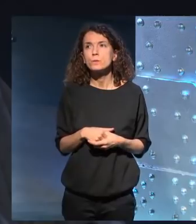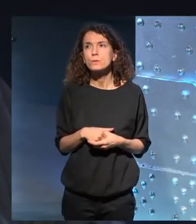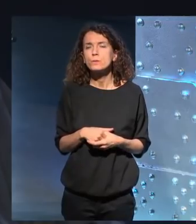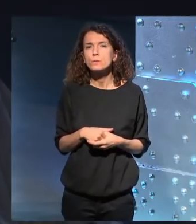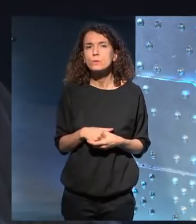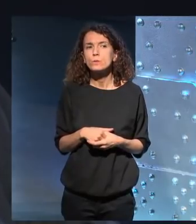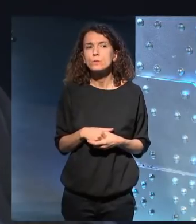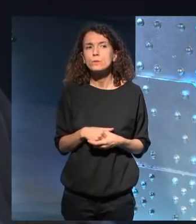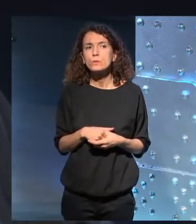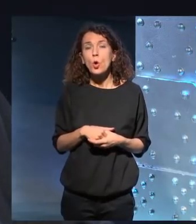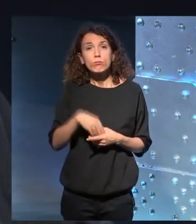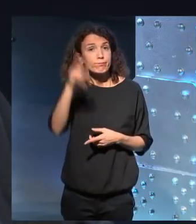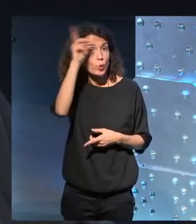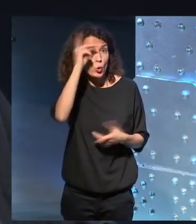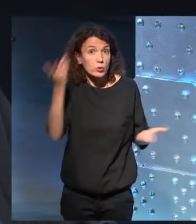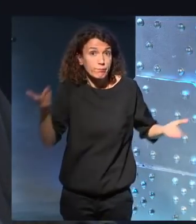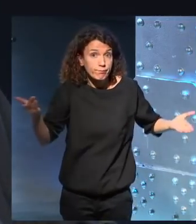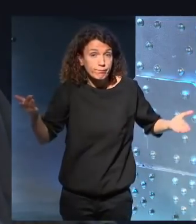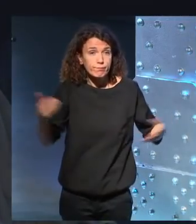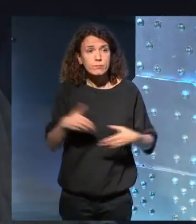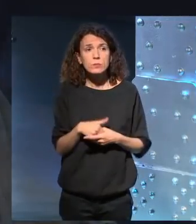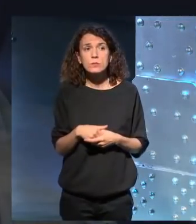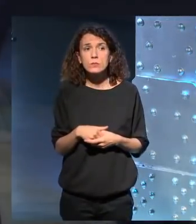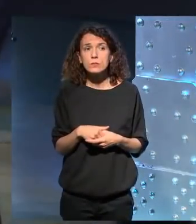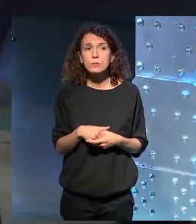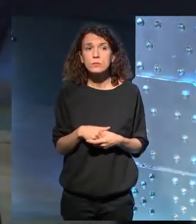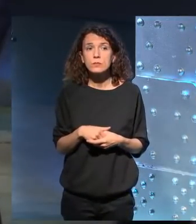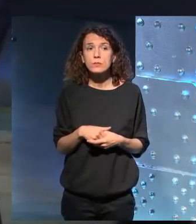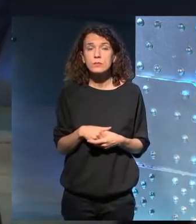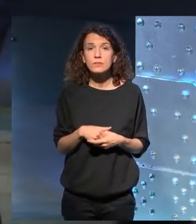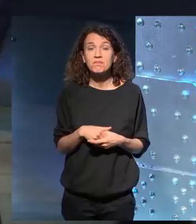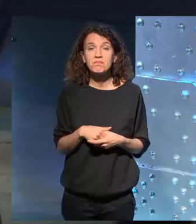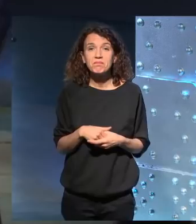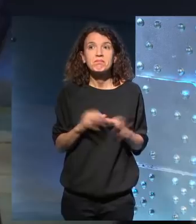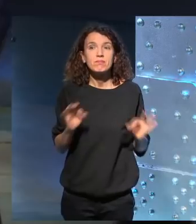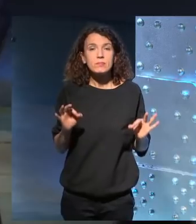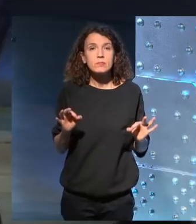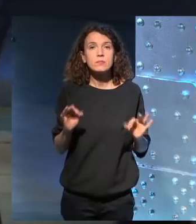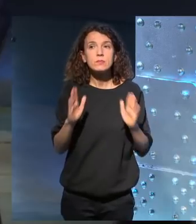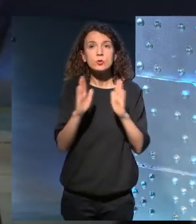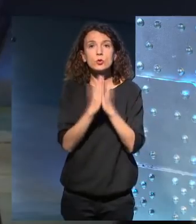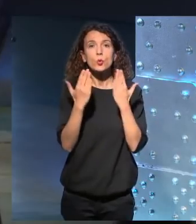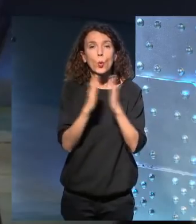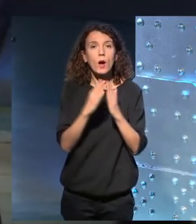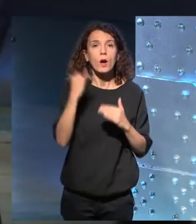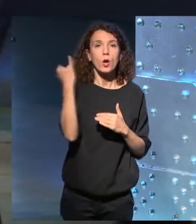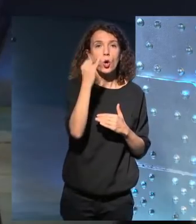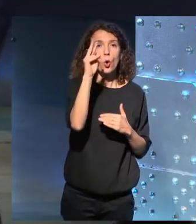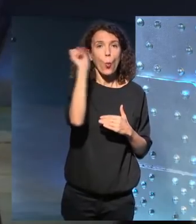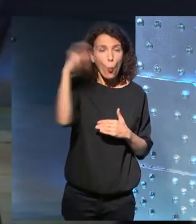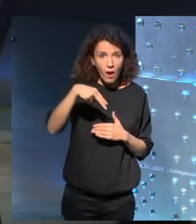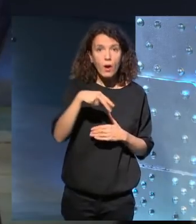Erick, no sé, no, no, no, creo que la obra de Osvaldo Lamborghini